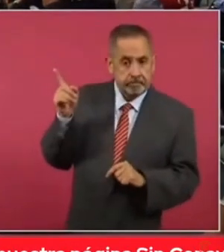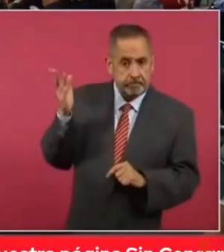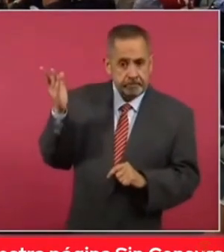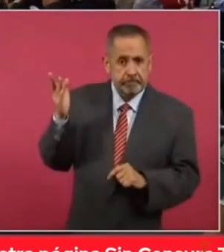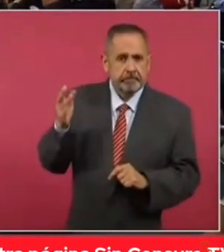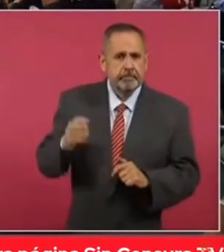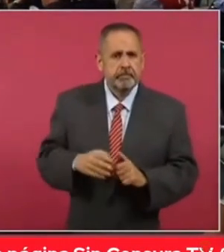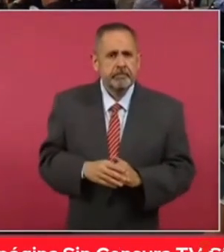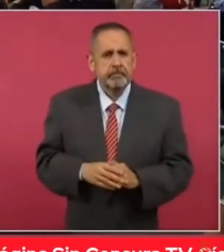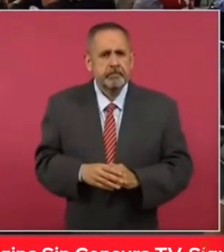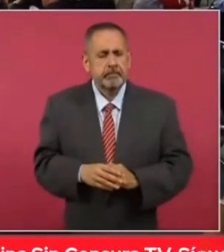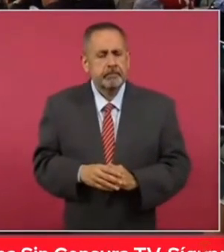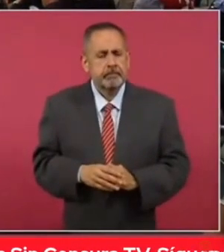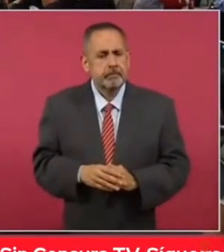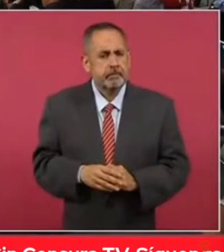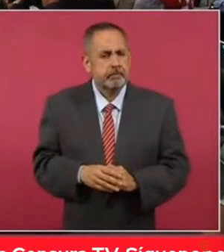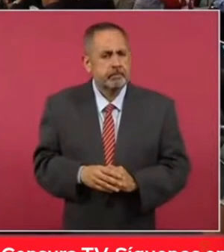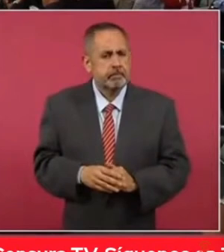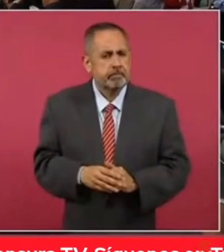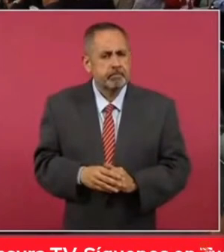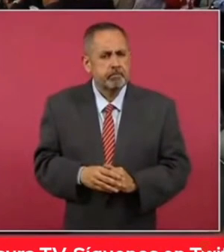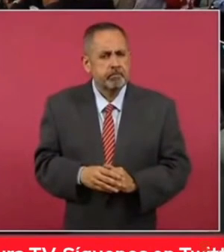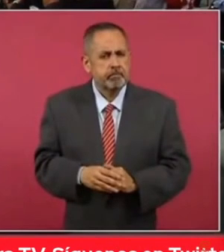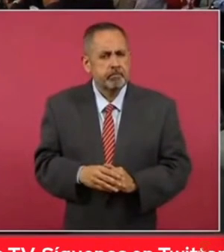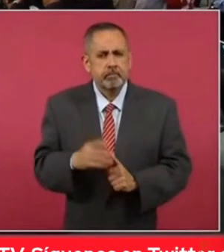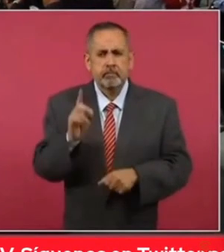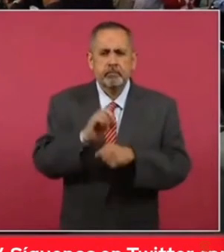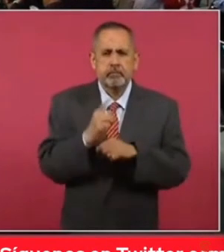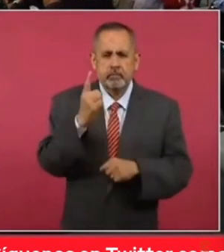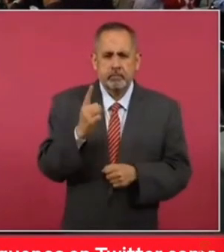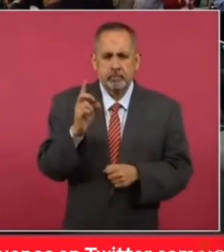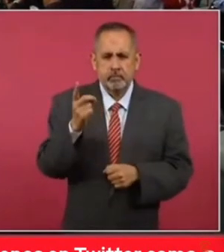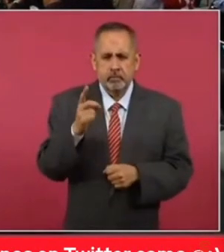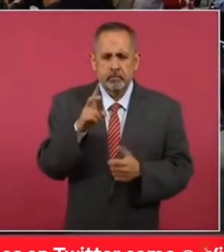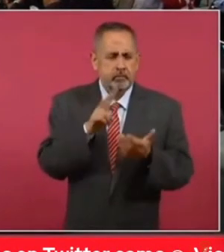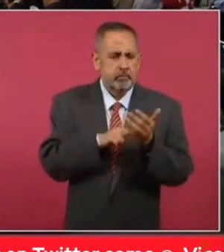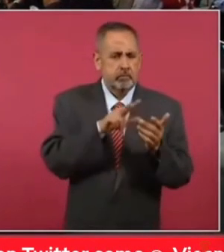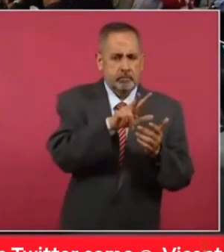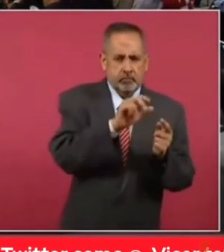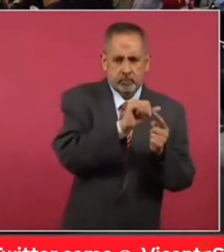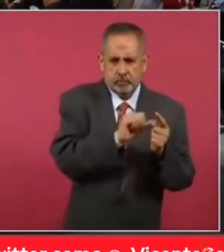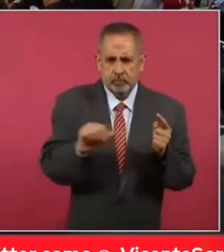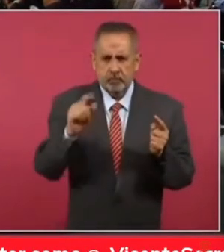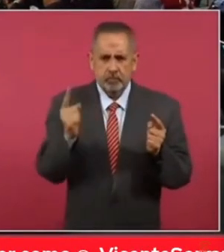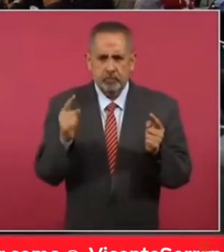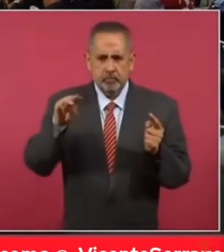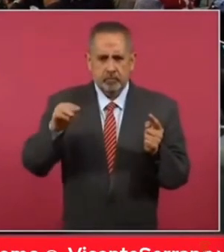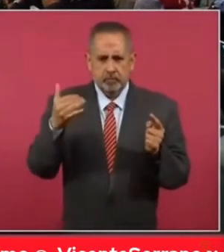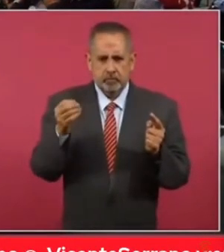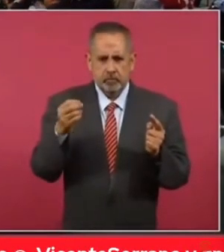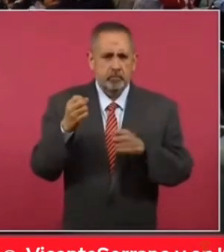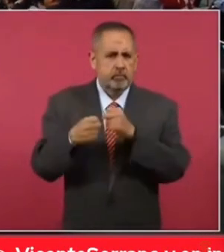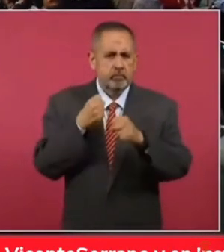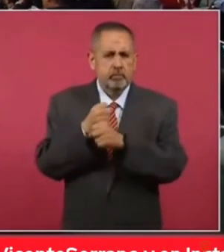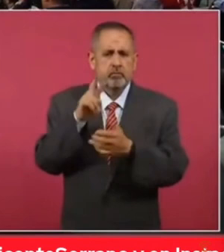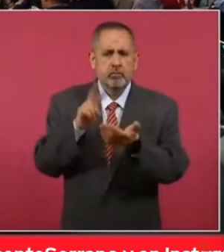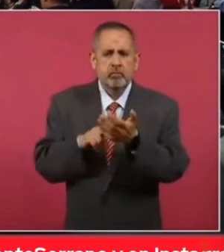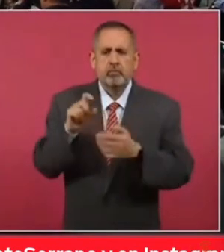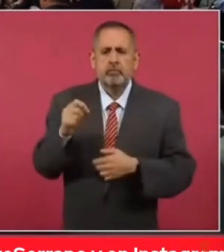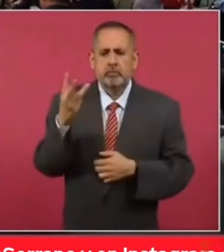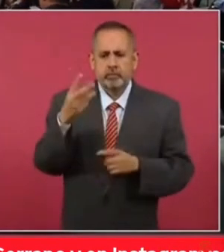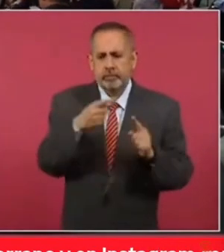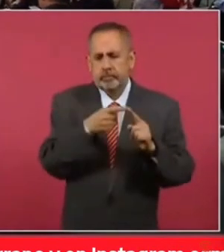derecho, del primero de diciembre del dieciocho al primero de mayo del dos mil veintitrés,